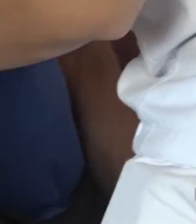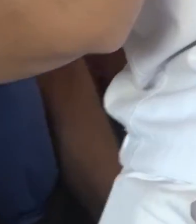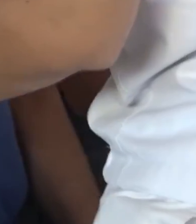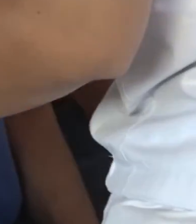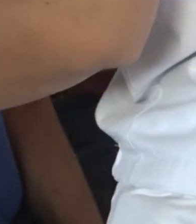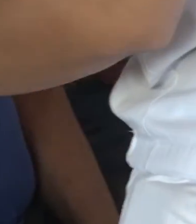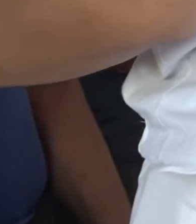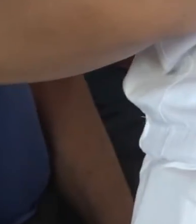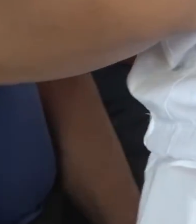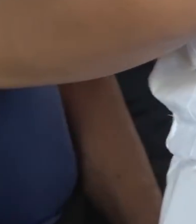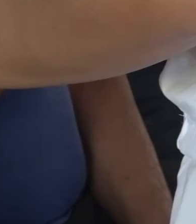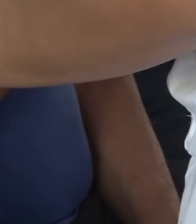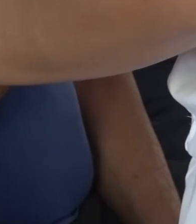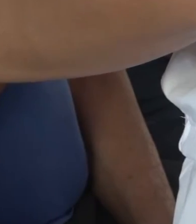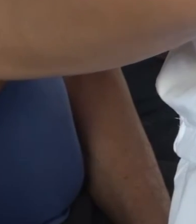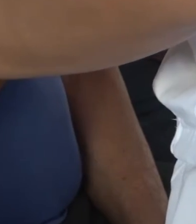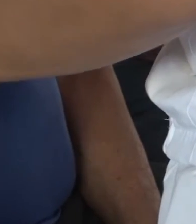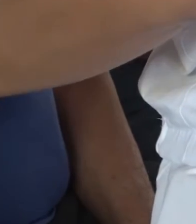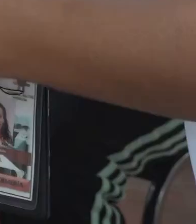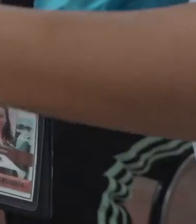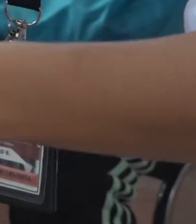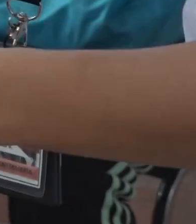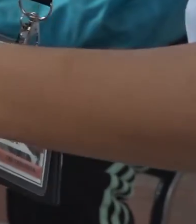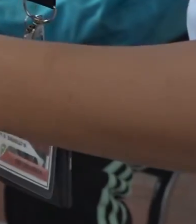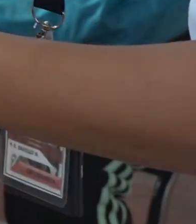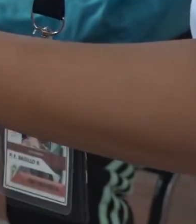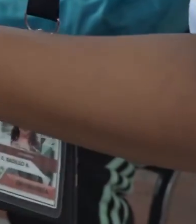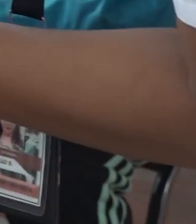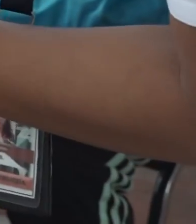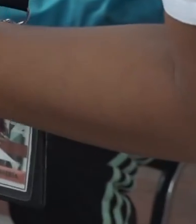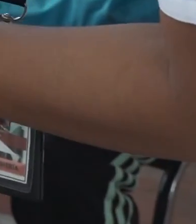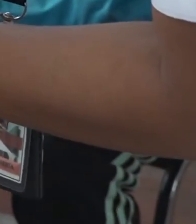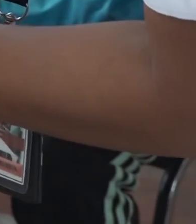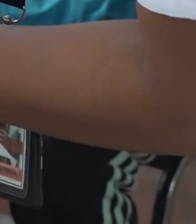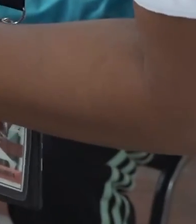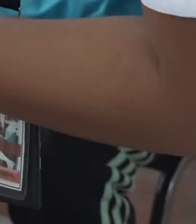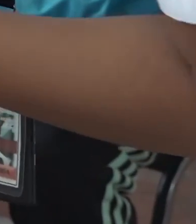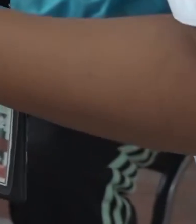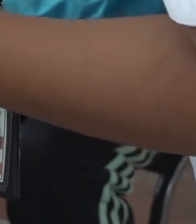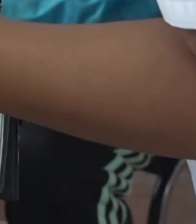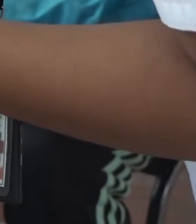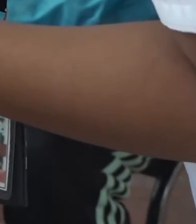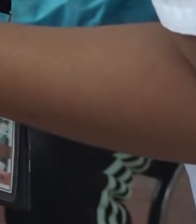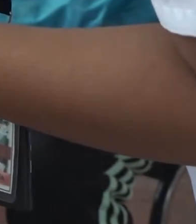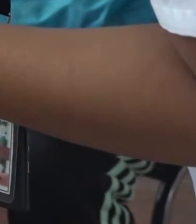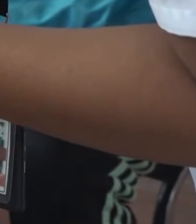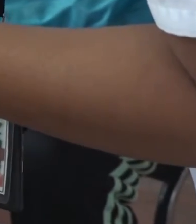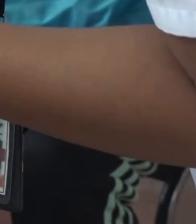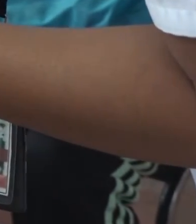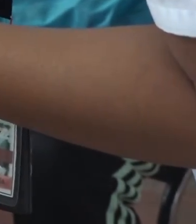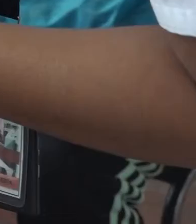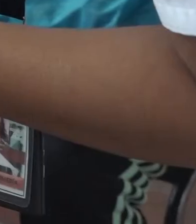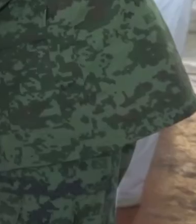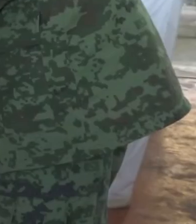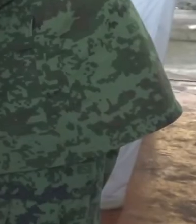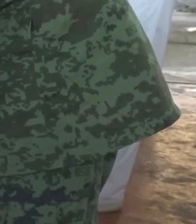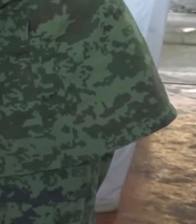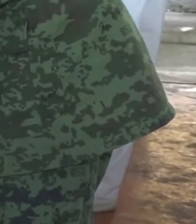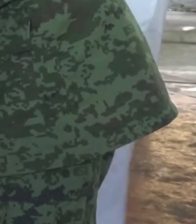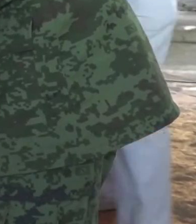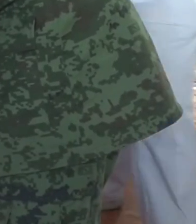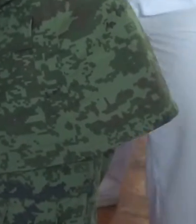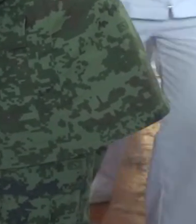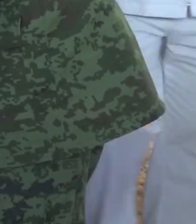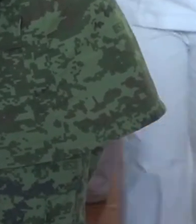el secretario de Educación de Coahuila, Eugenio González Calderón, alrededor de 5 mil maestros ya recibieron la vacuna por tener más de